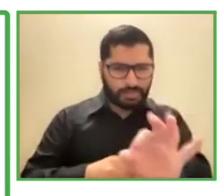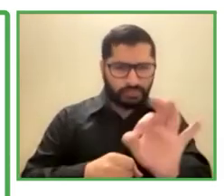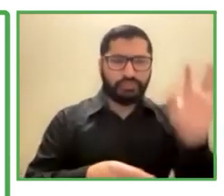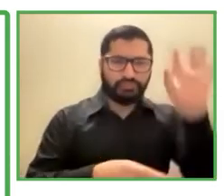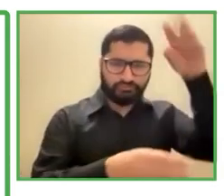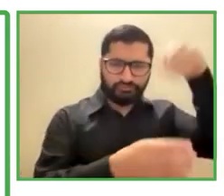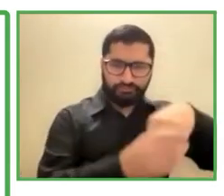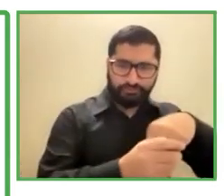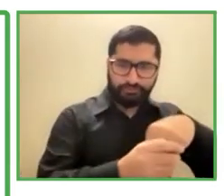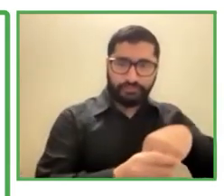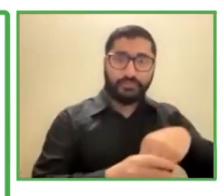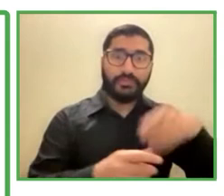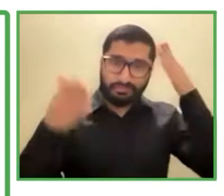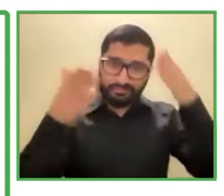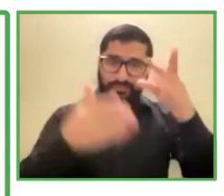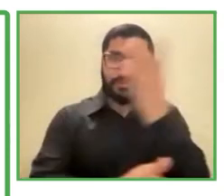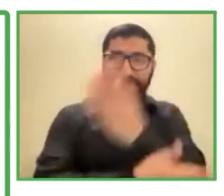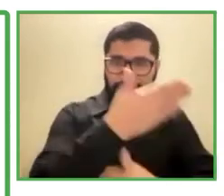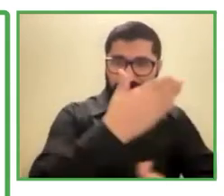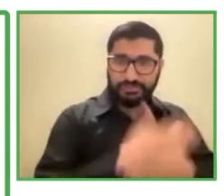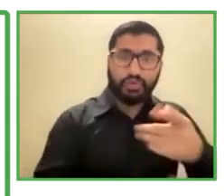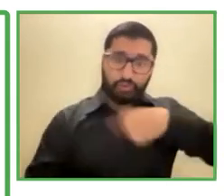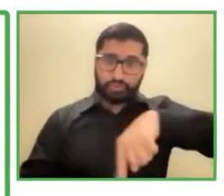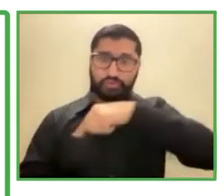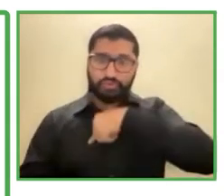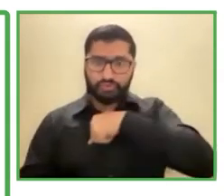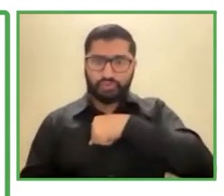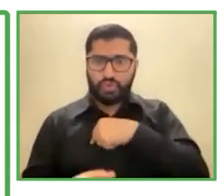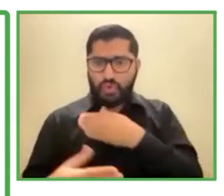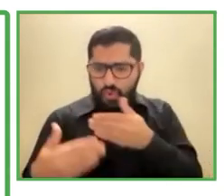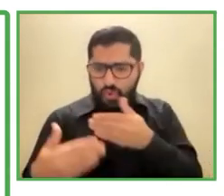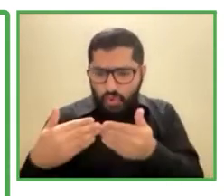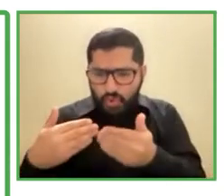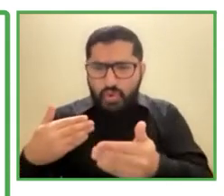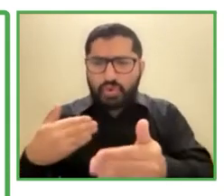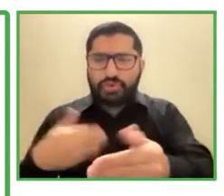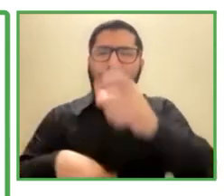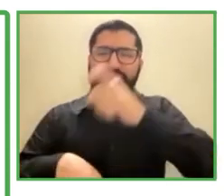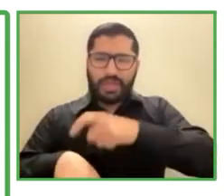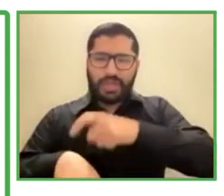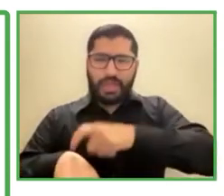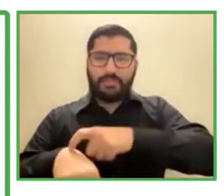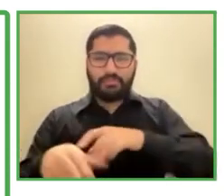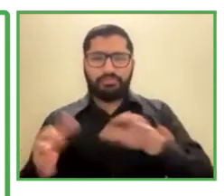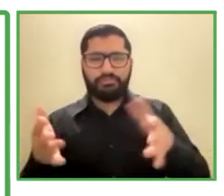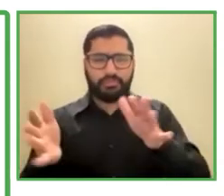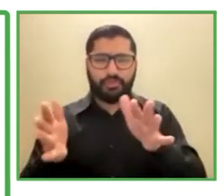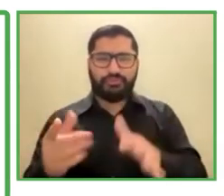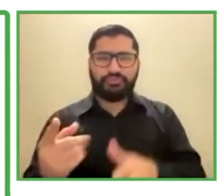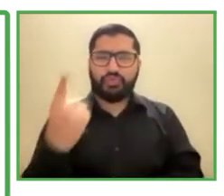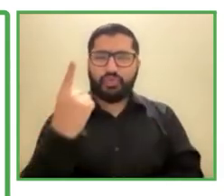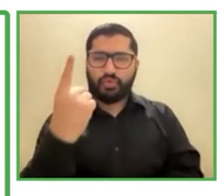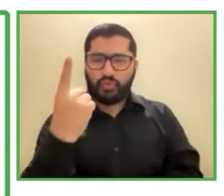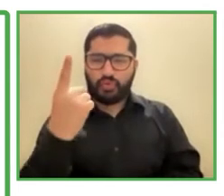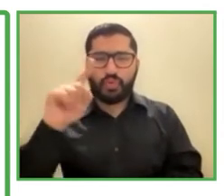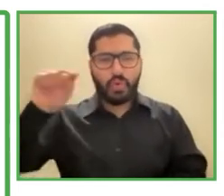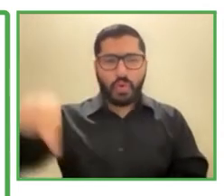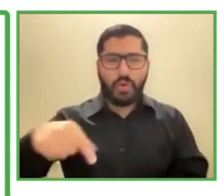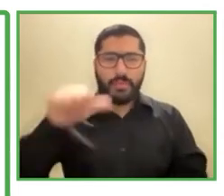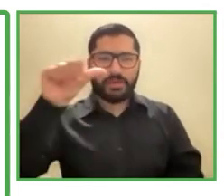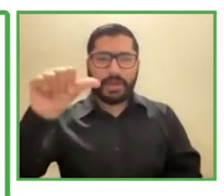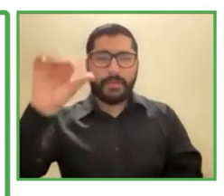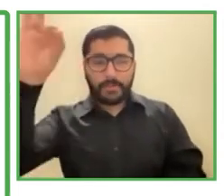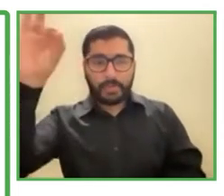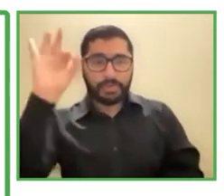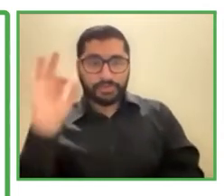nosotros llegamos, ¿no es cierto?, a tener un 1.6% bajo nuestro eslogan BF Somos Todos, ¿no es cierto?, hablemos de